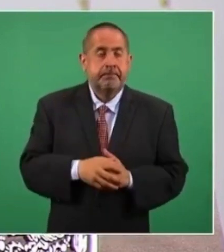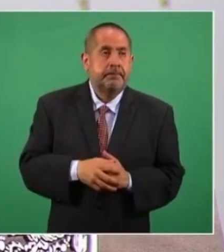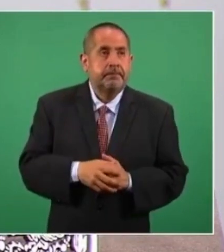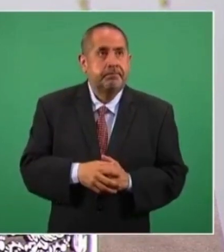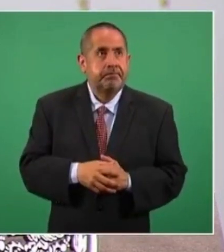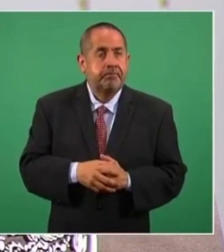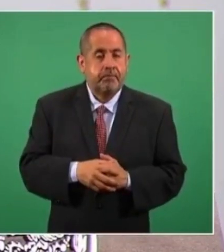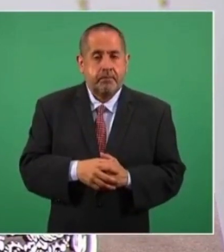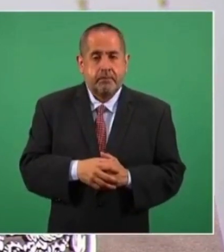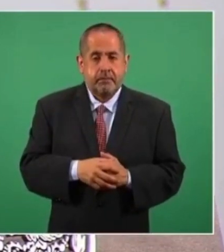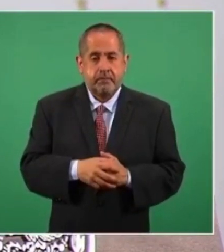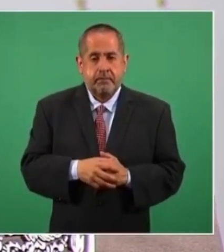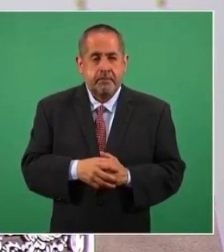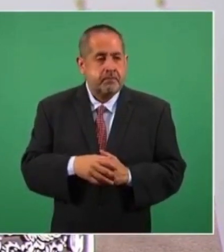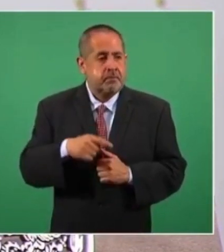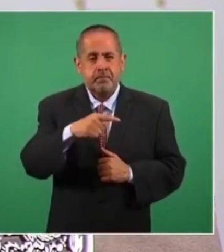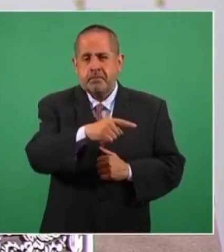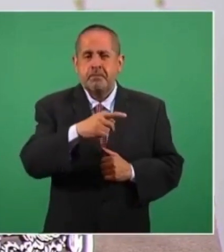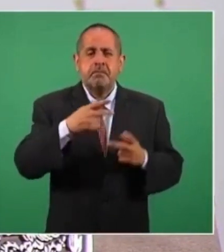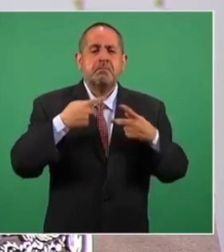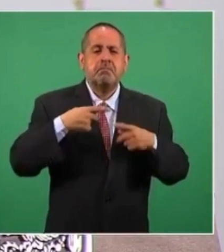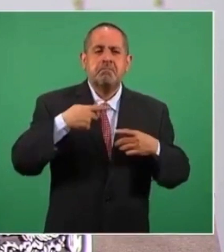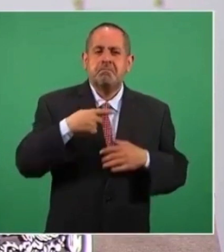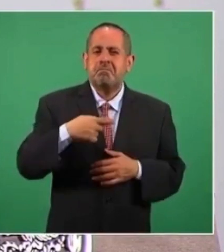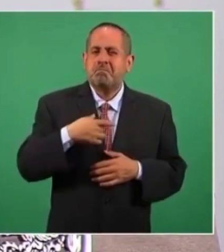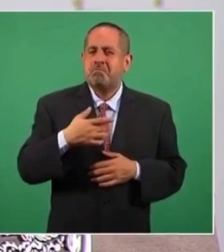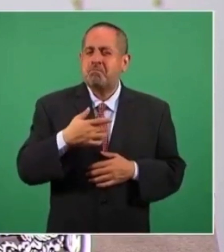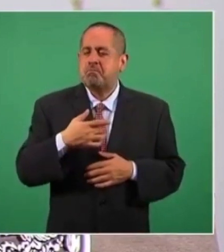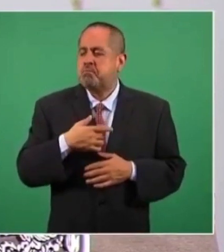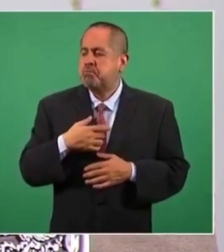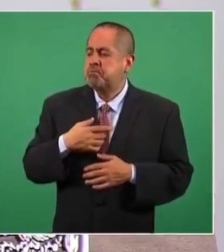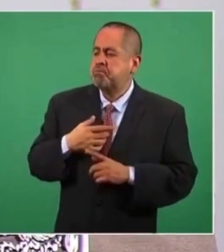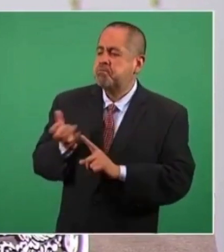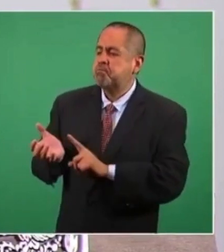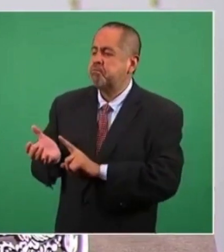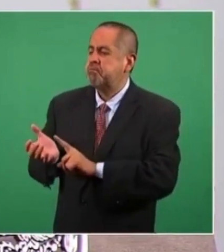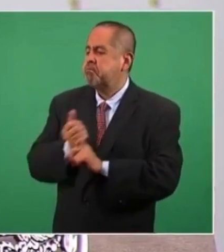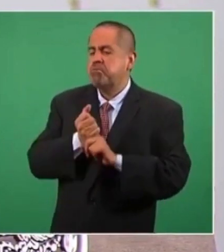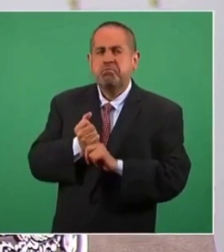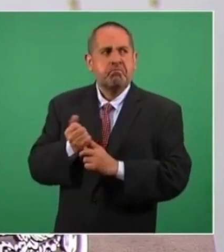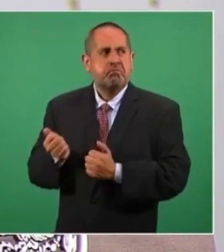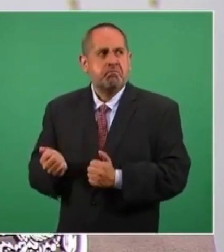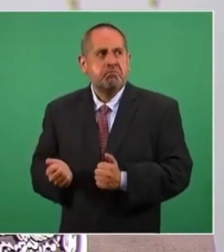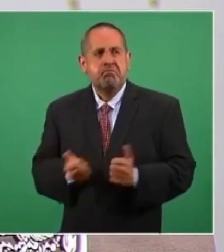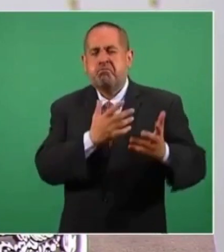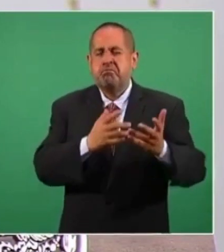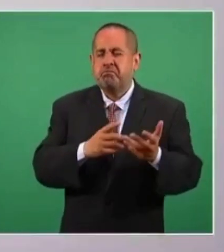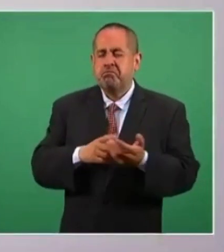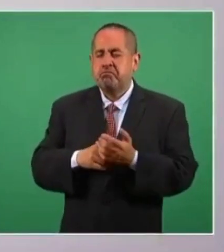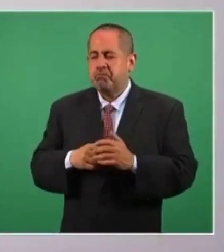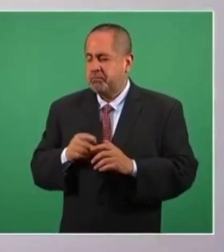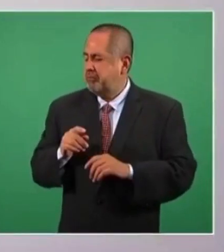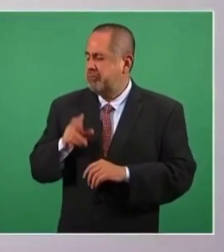personas, los llamados